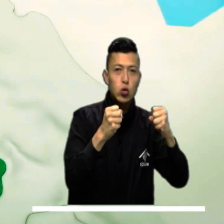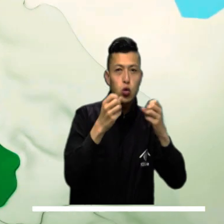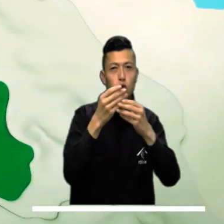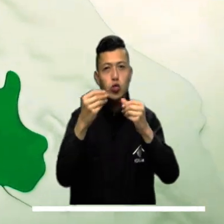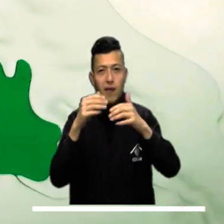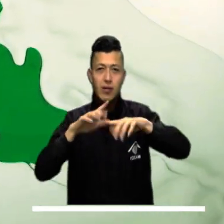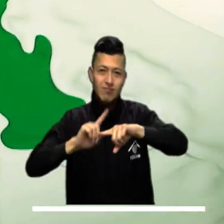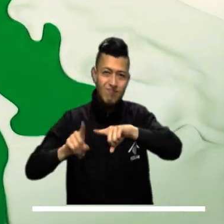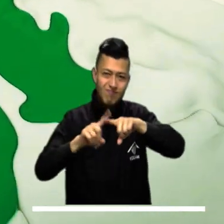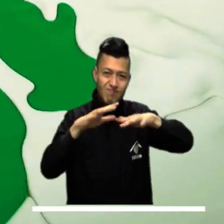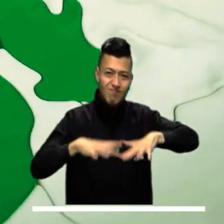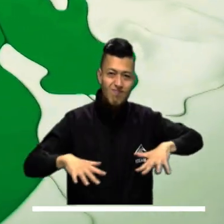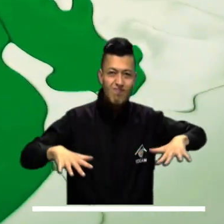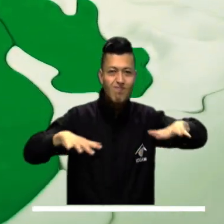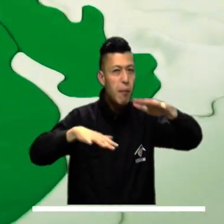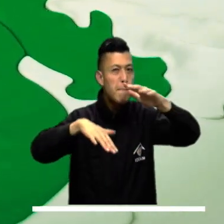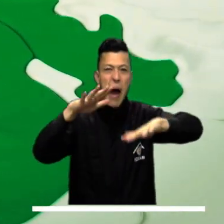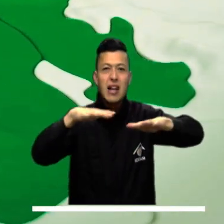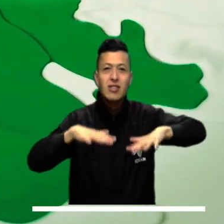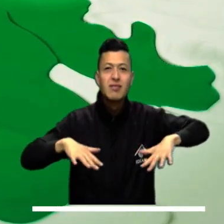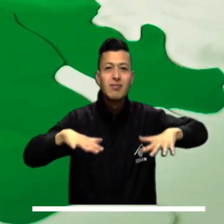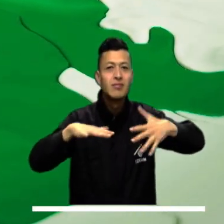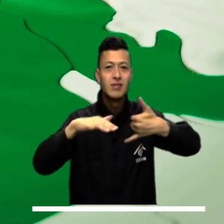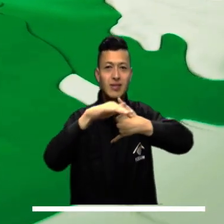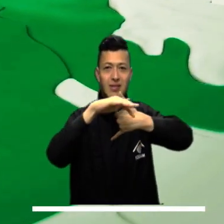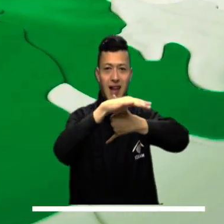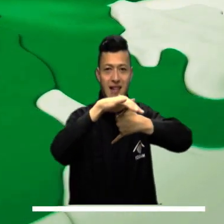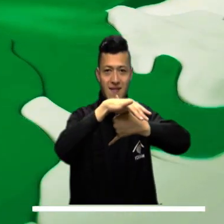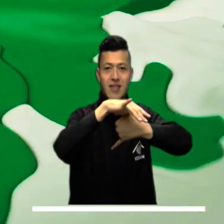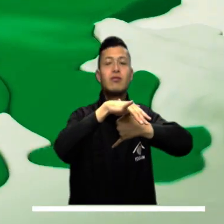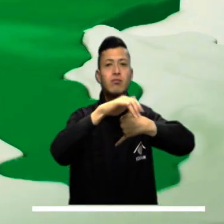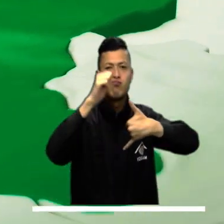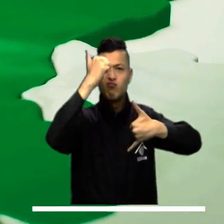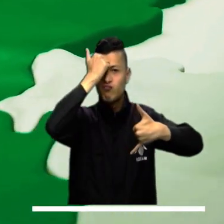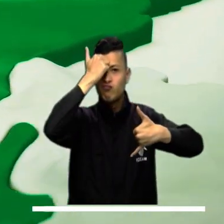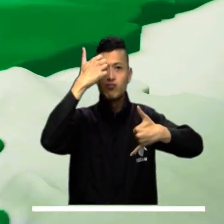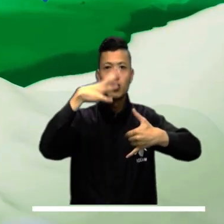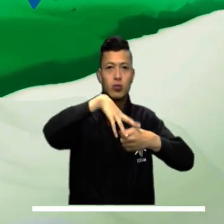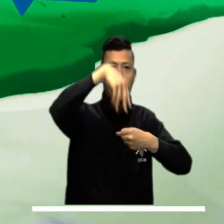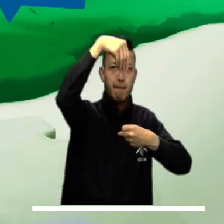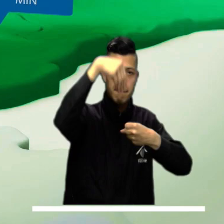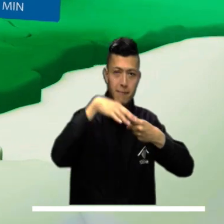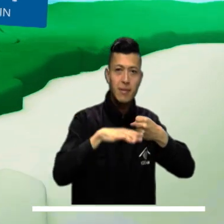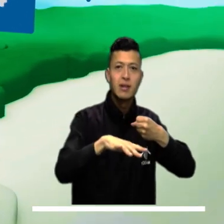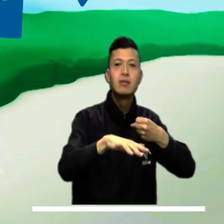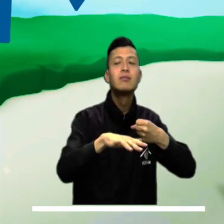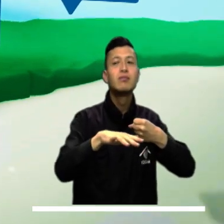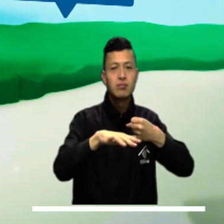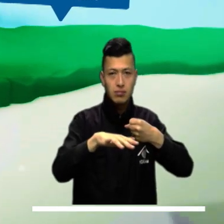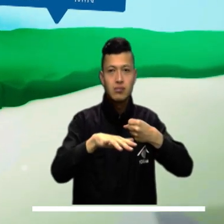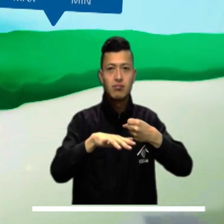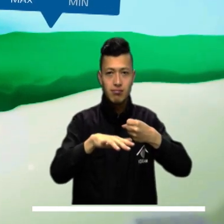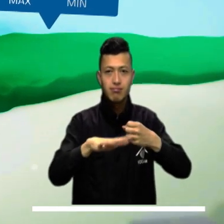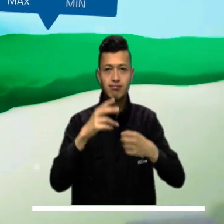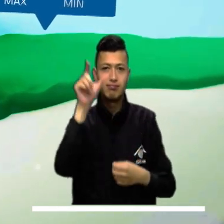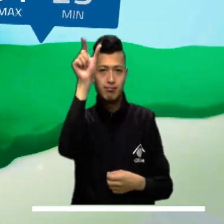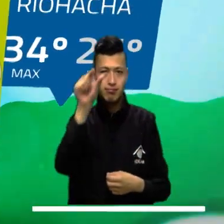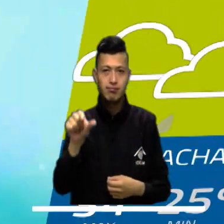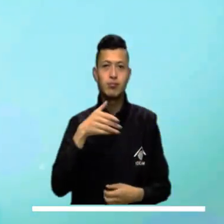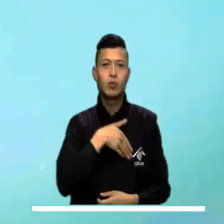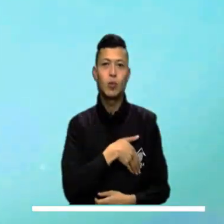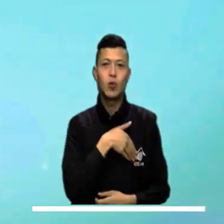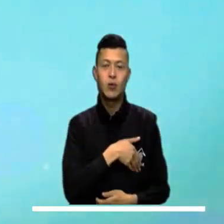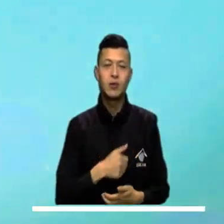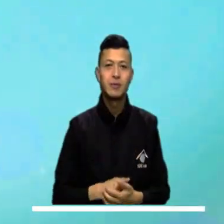se advierten para la mayor parte del Caribe, principalmente en zonas de Magdalena, Cesar y Bolívar. San